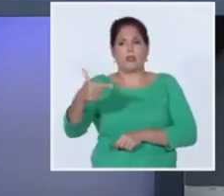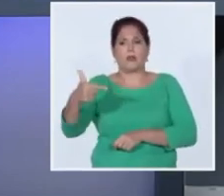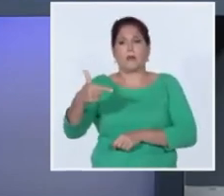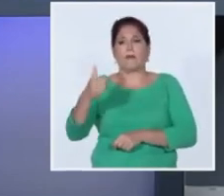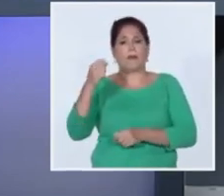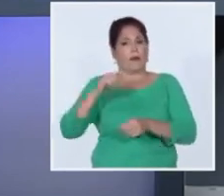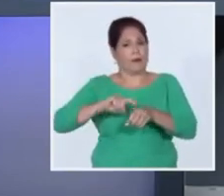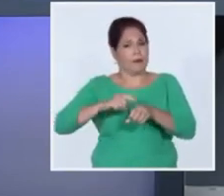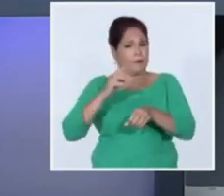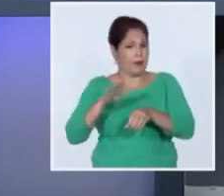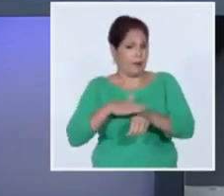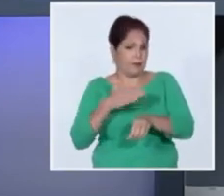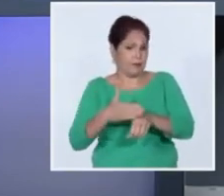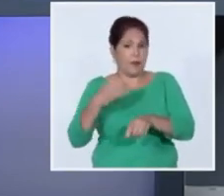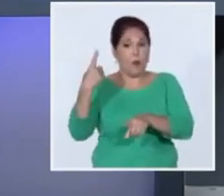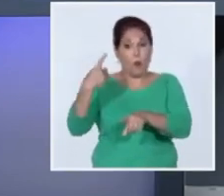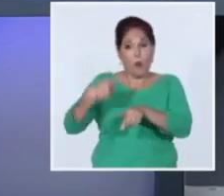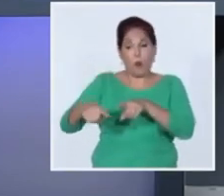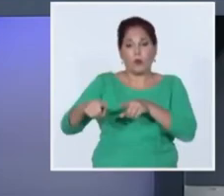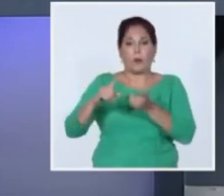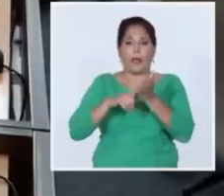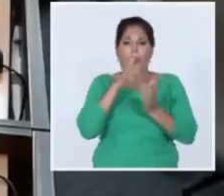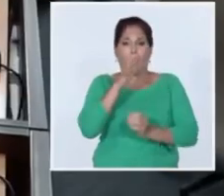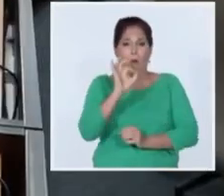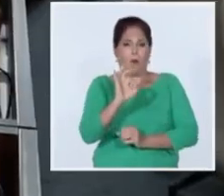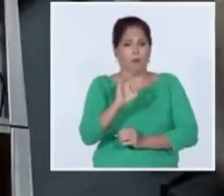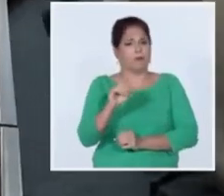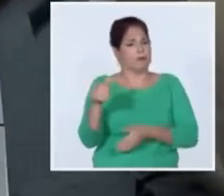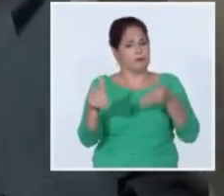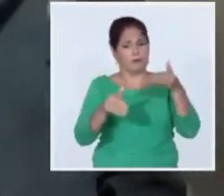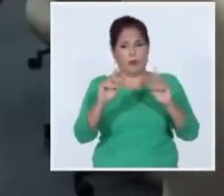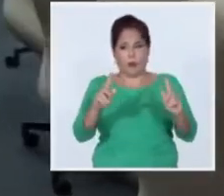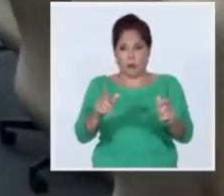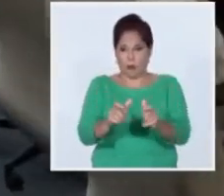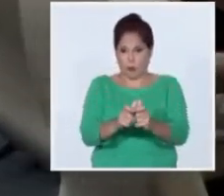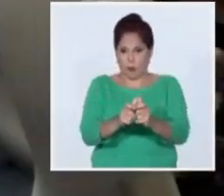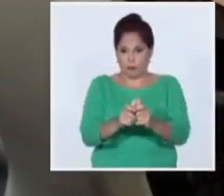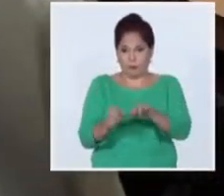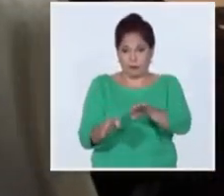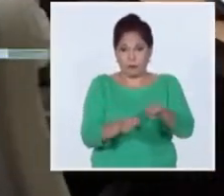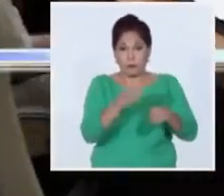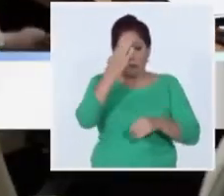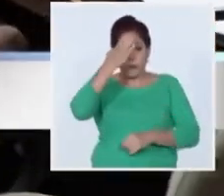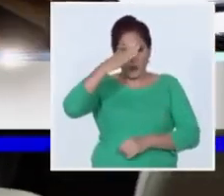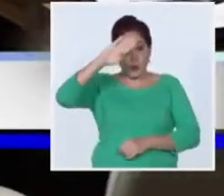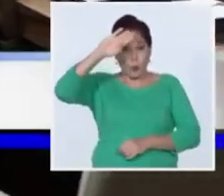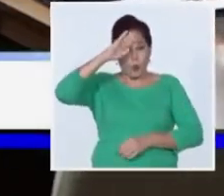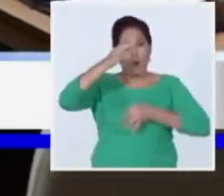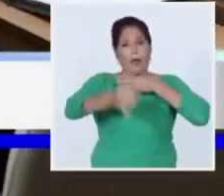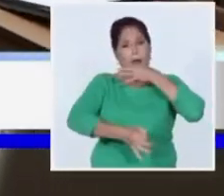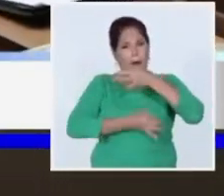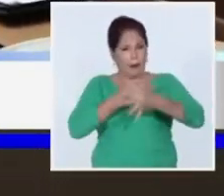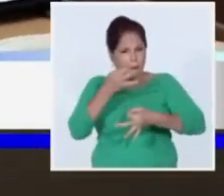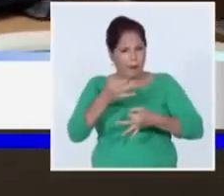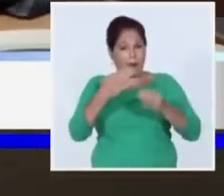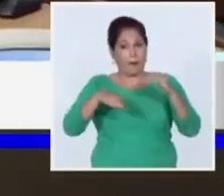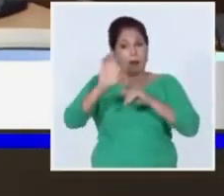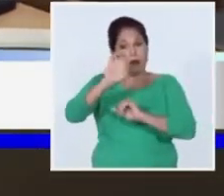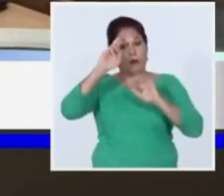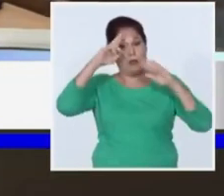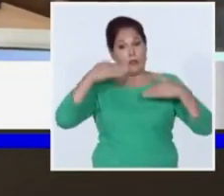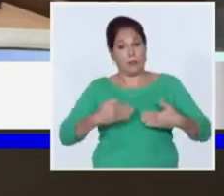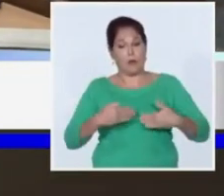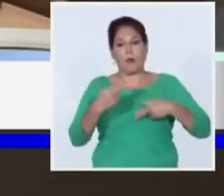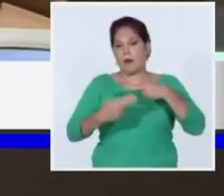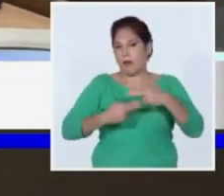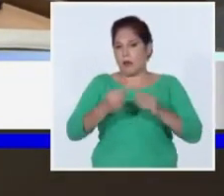María Chapman Guau y Jorge Luis Perdomo de Leya Cuba da a conocer la estrategia diseñada desde el ministerio de salud pública